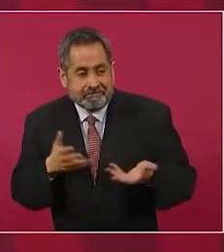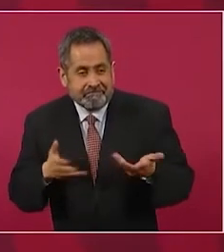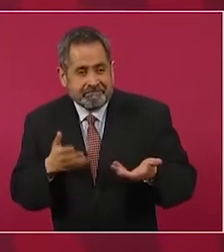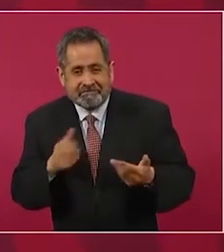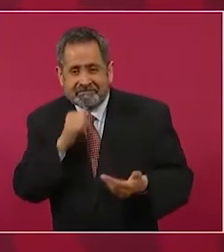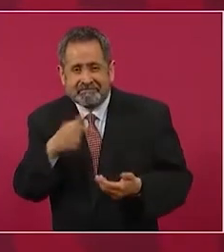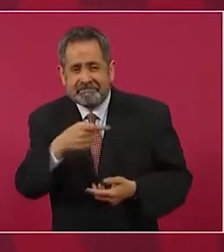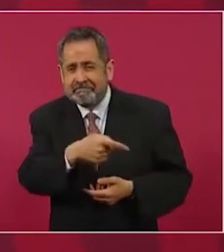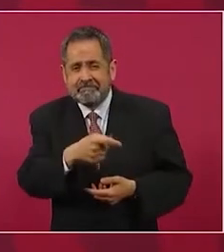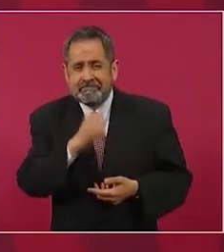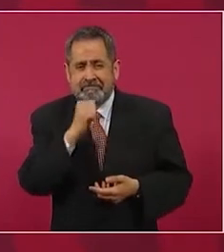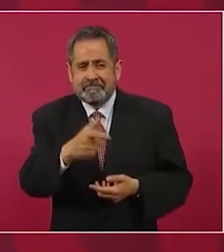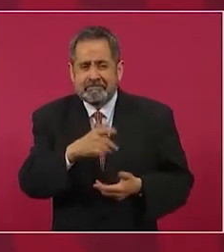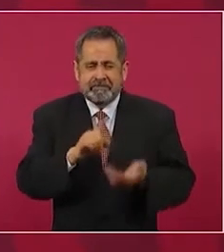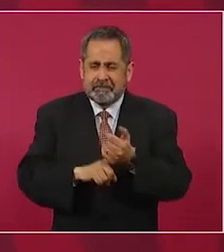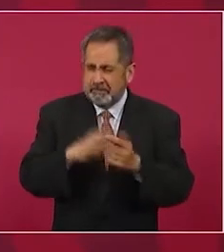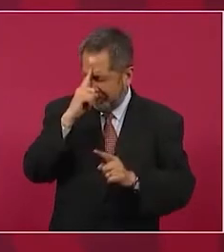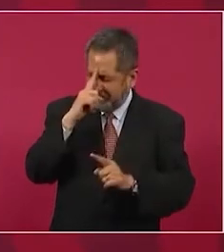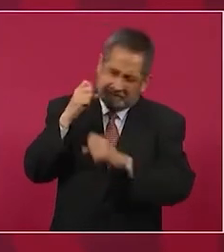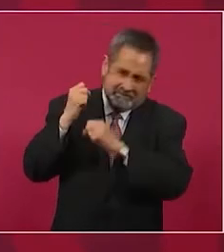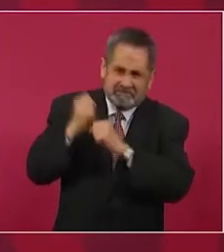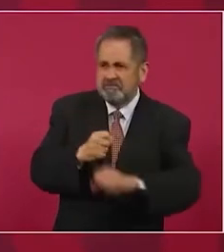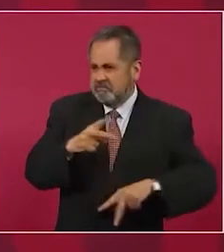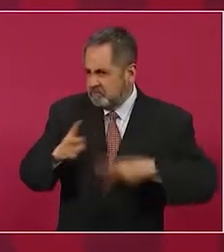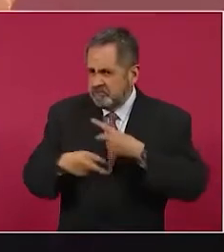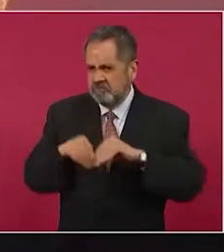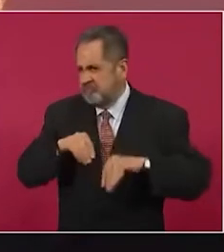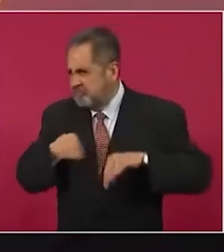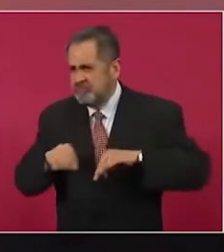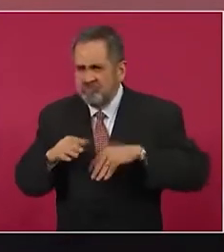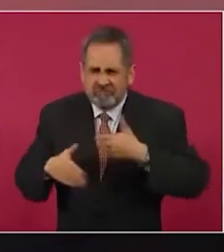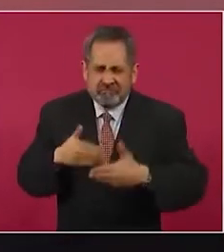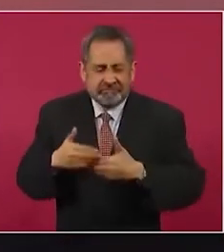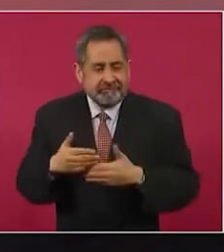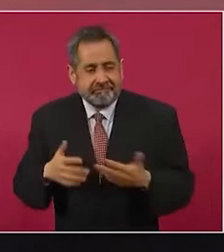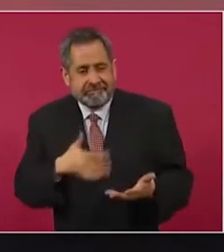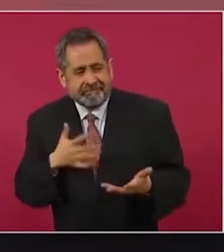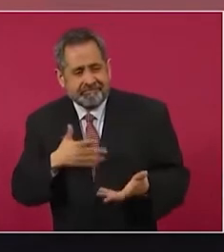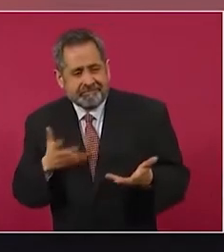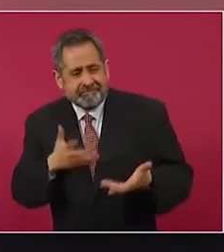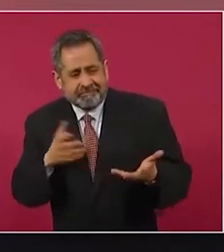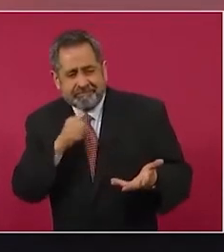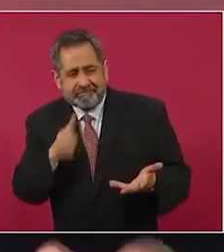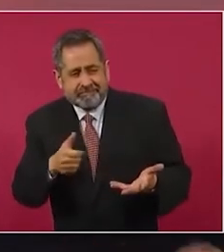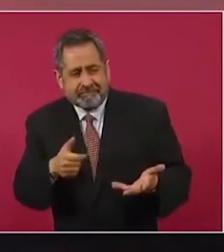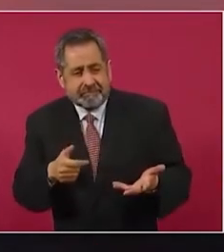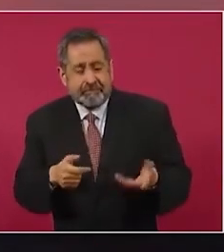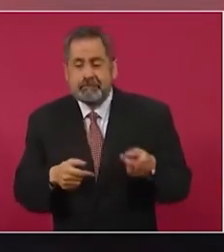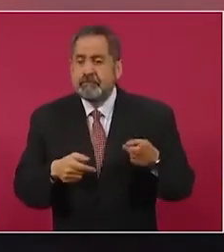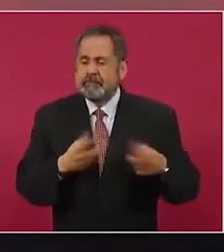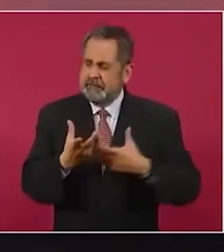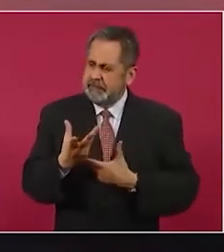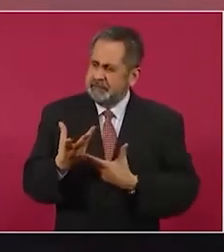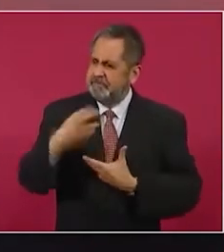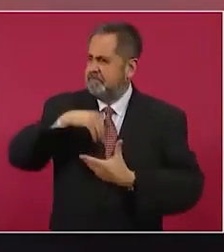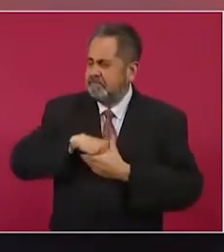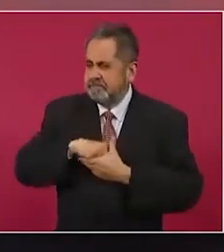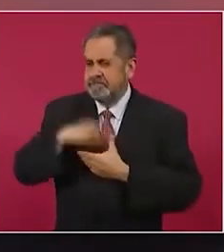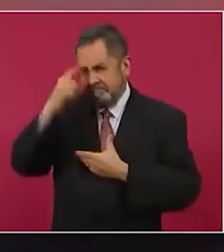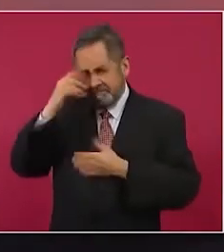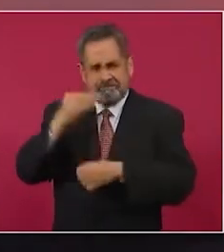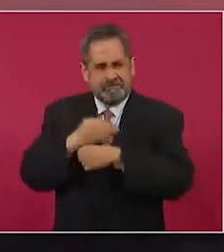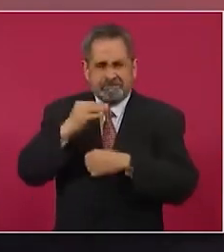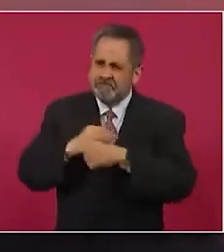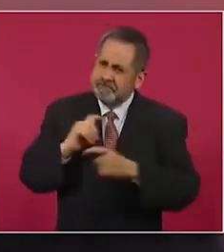no tiene las convicciones suficientes, no internaliza de que estamos